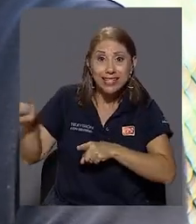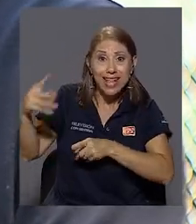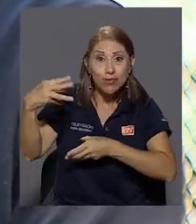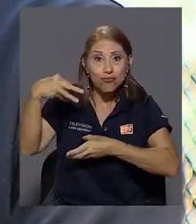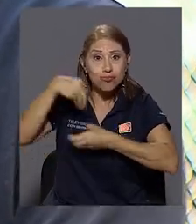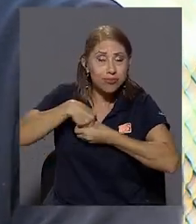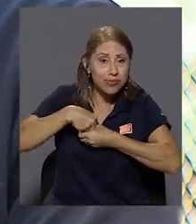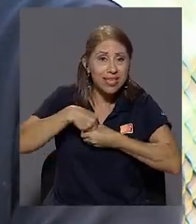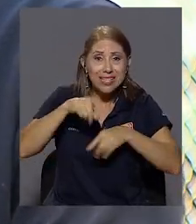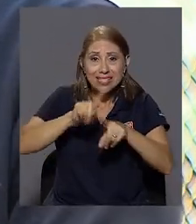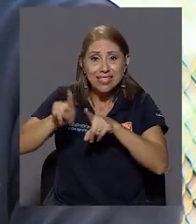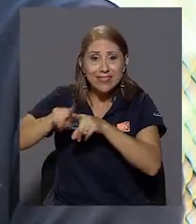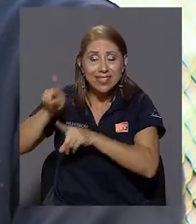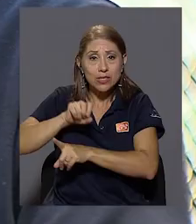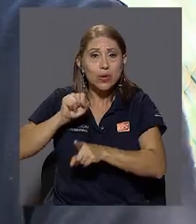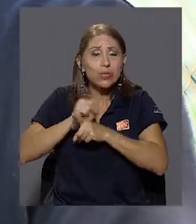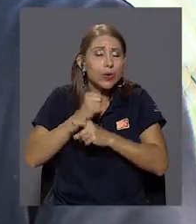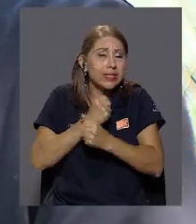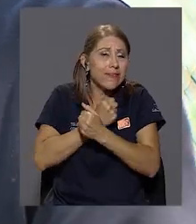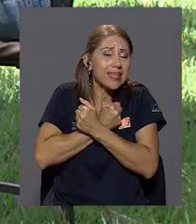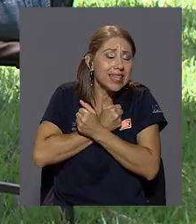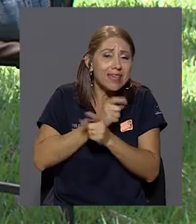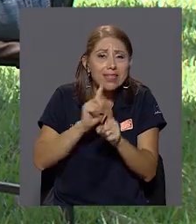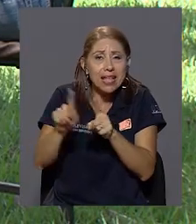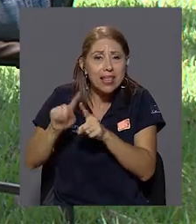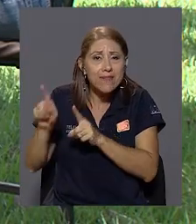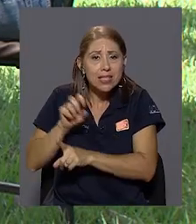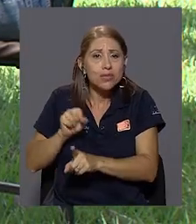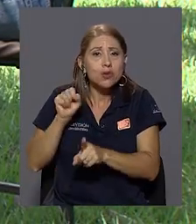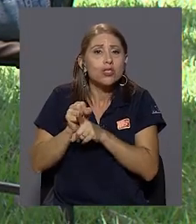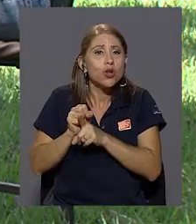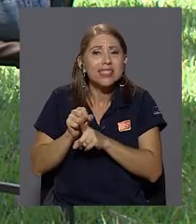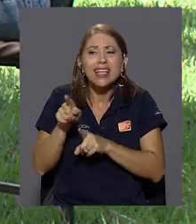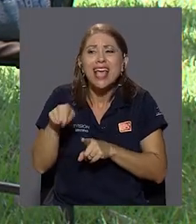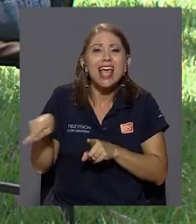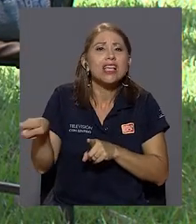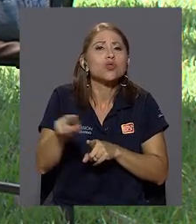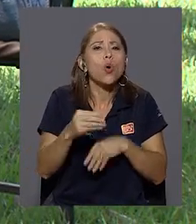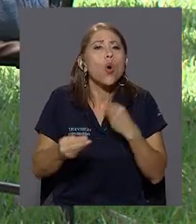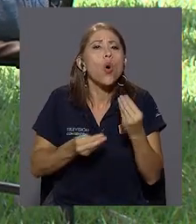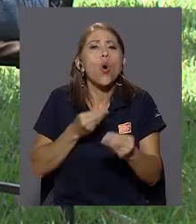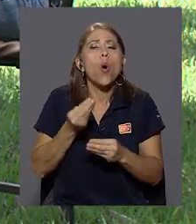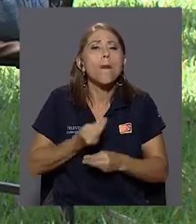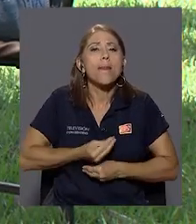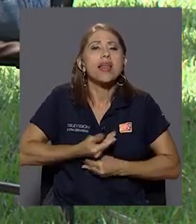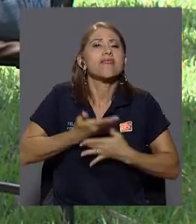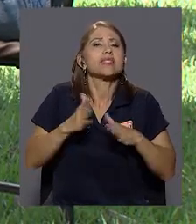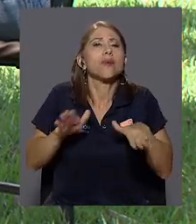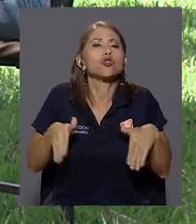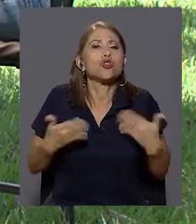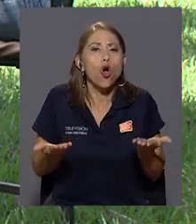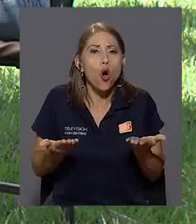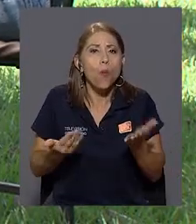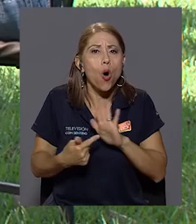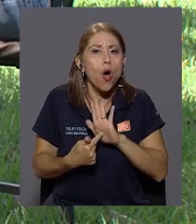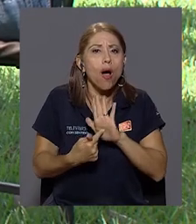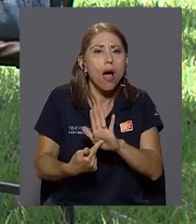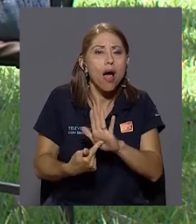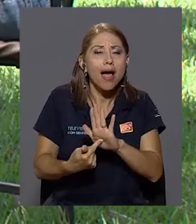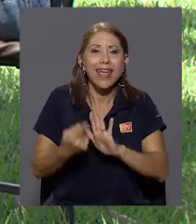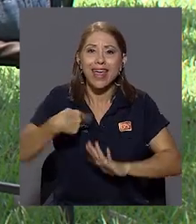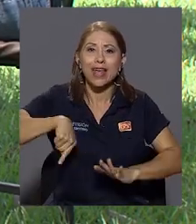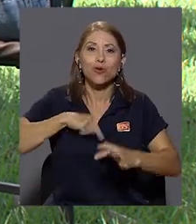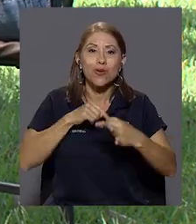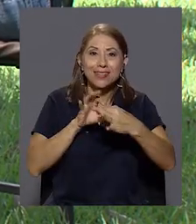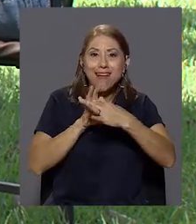traer de fondo, afectivos y demás, ¿cómo los manifestamos? En nuestra relación diaria. Y eso